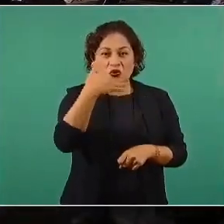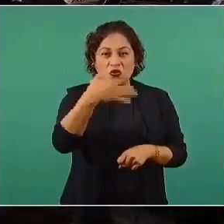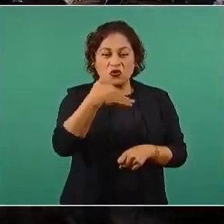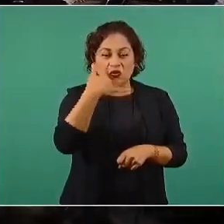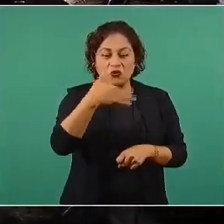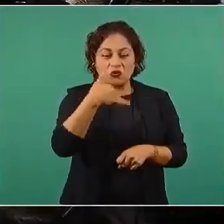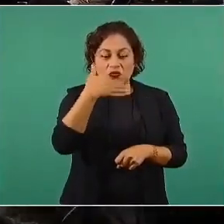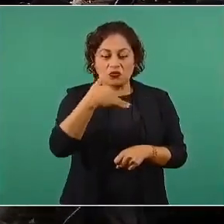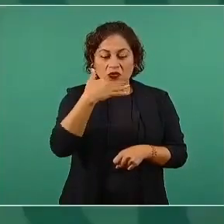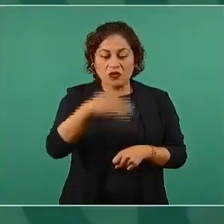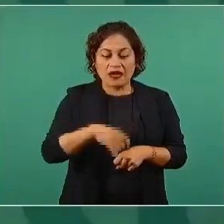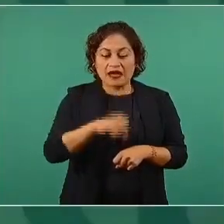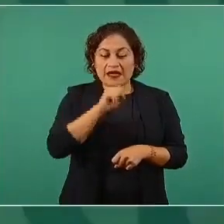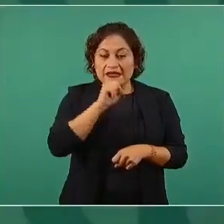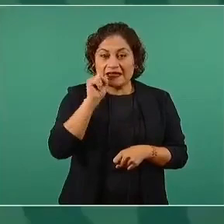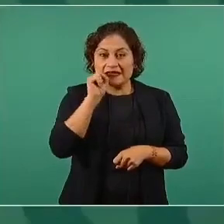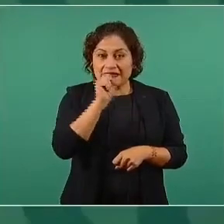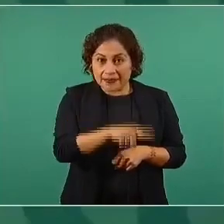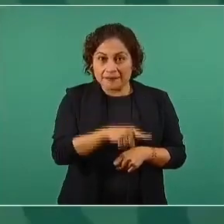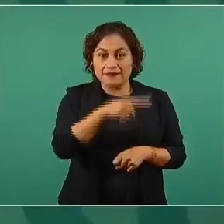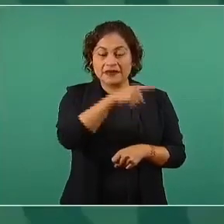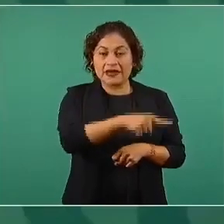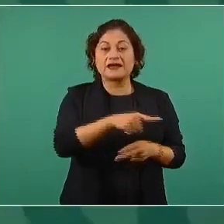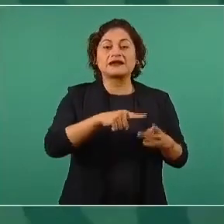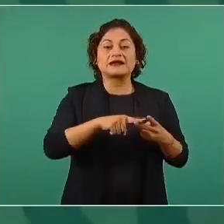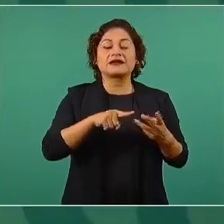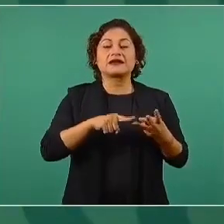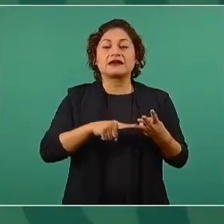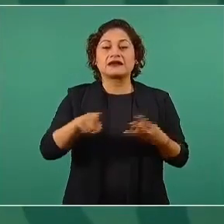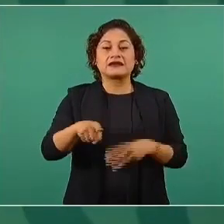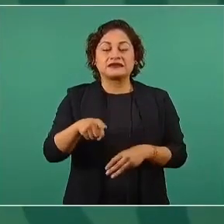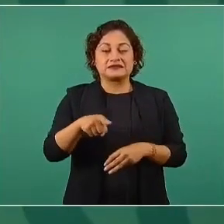clasista, racista.